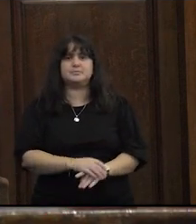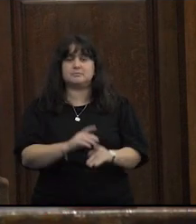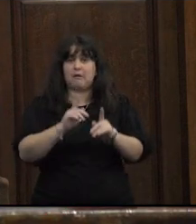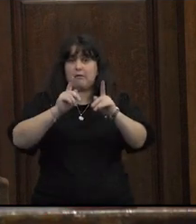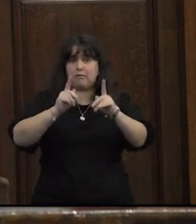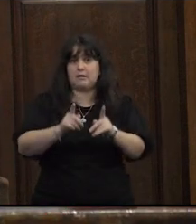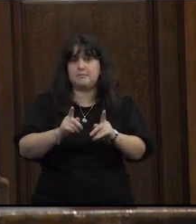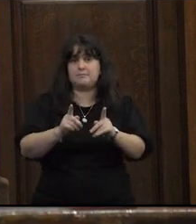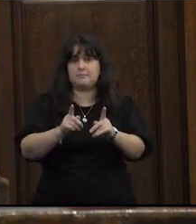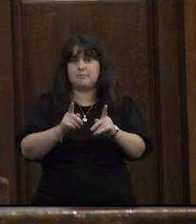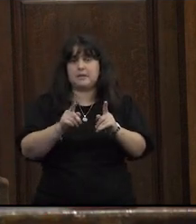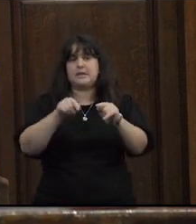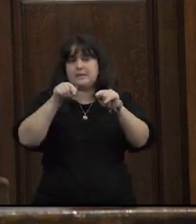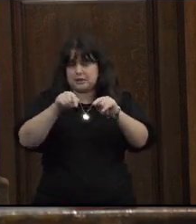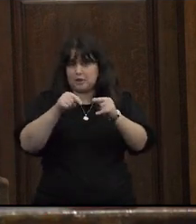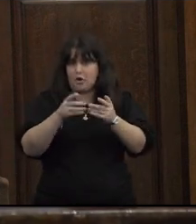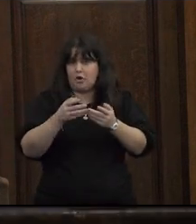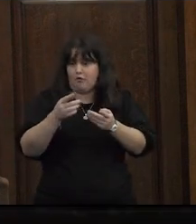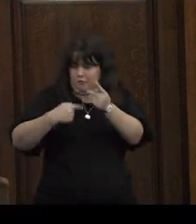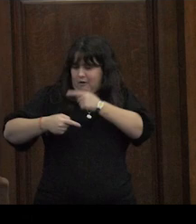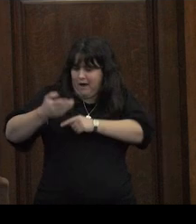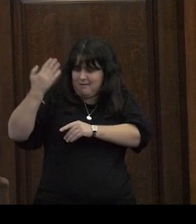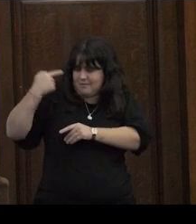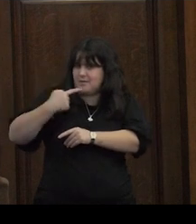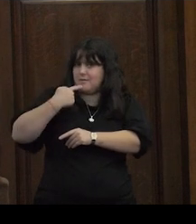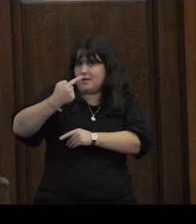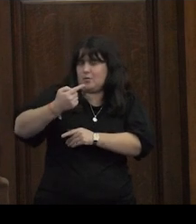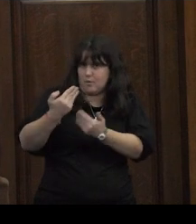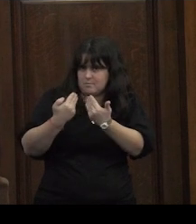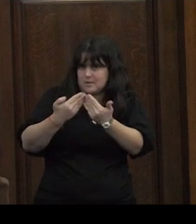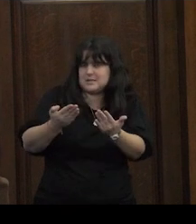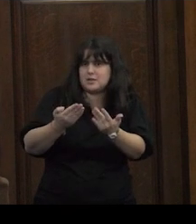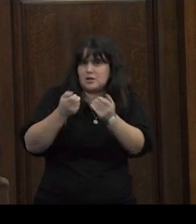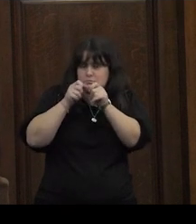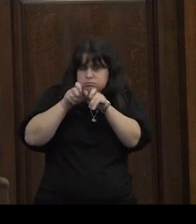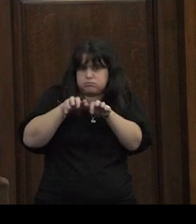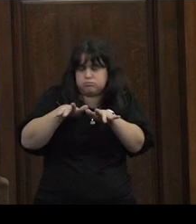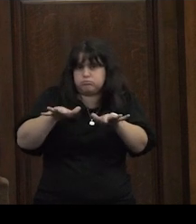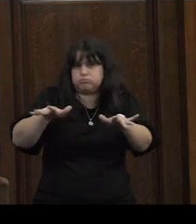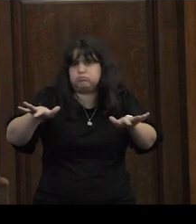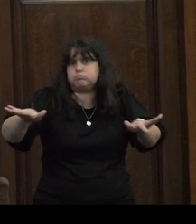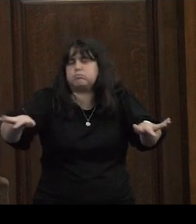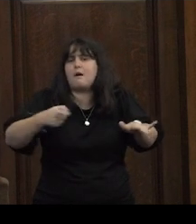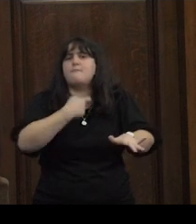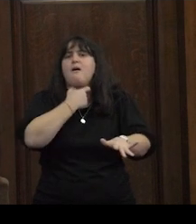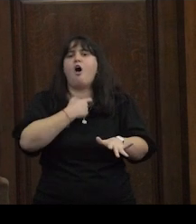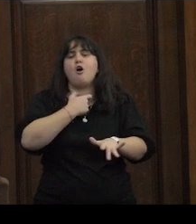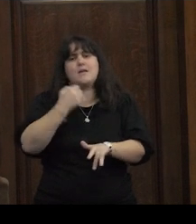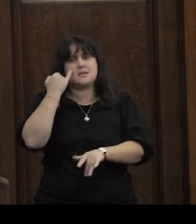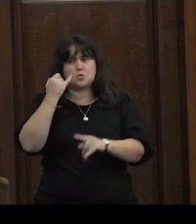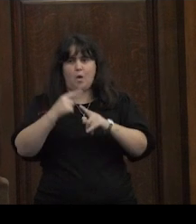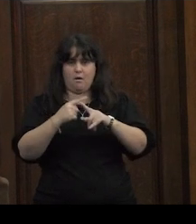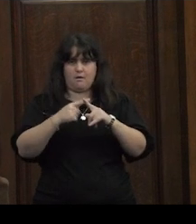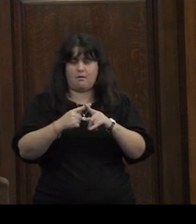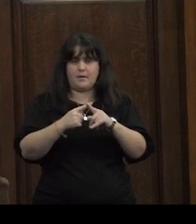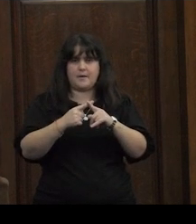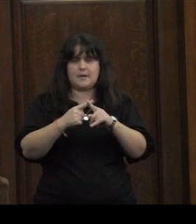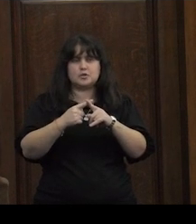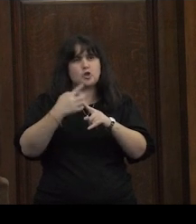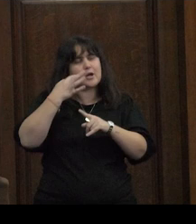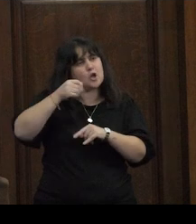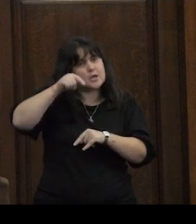no obstante y aquí quiero volver a lo que señalé al principio de la proliferación de las pedagogías de la sexualidad